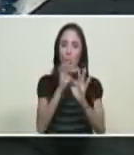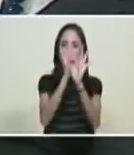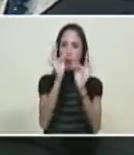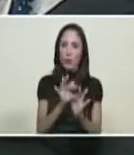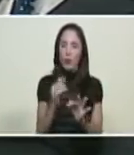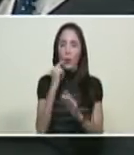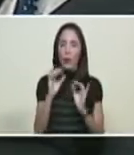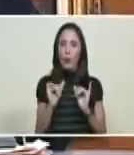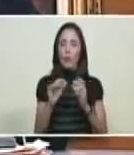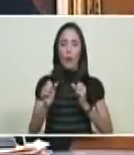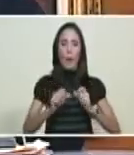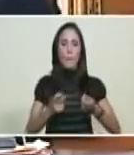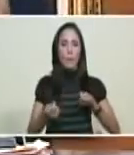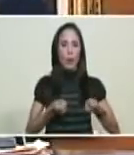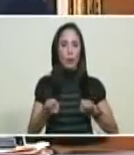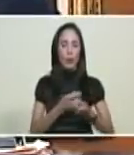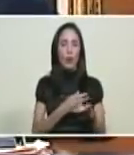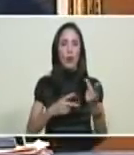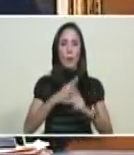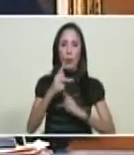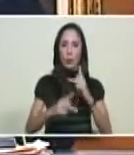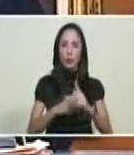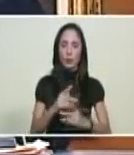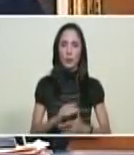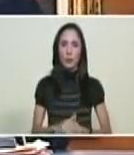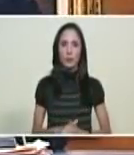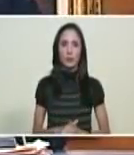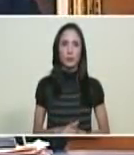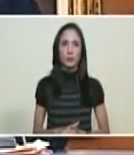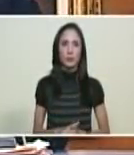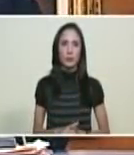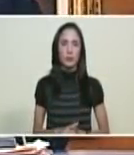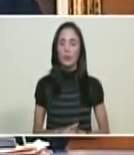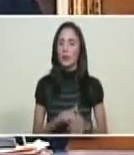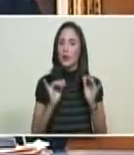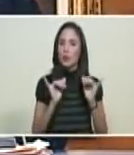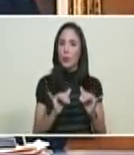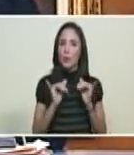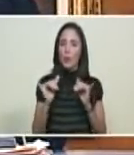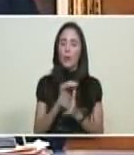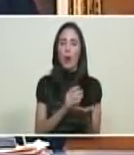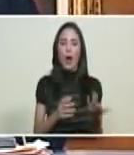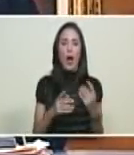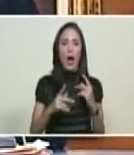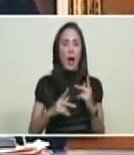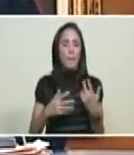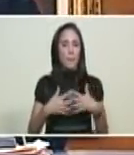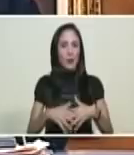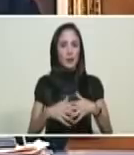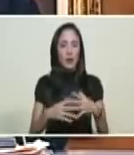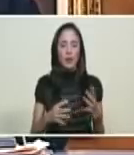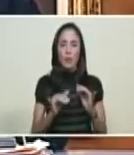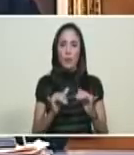sus motores productivos. En eso estamos, precisamente. La industria petrolera,